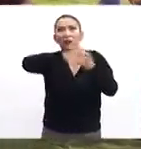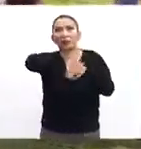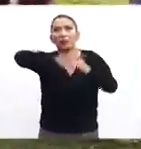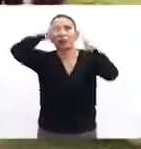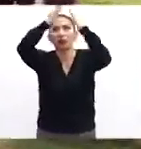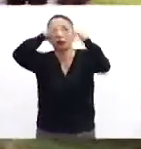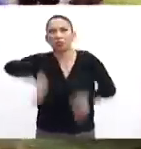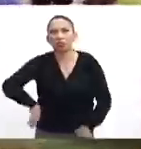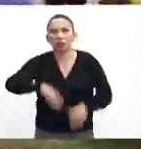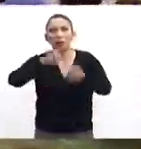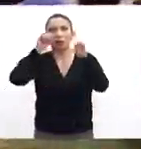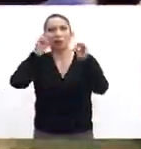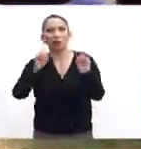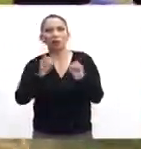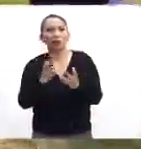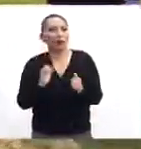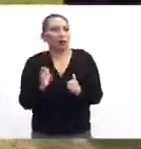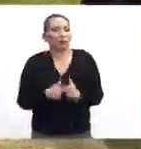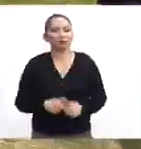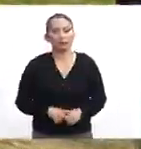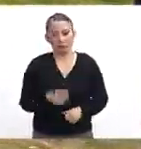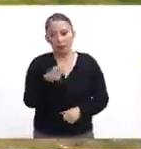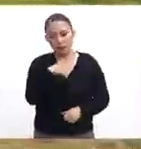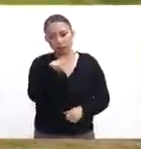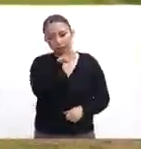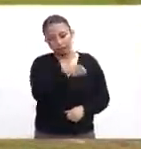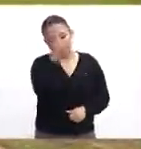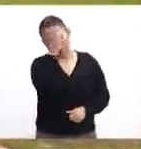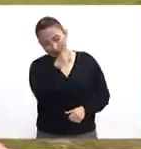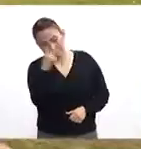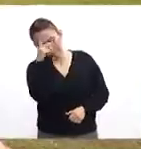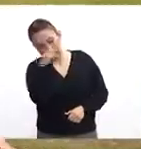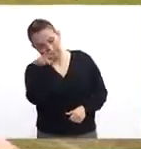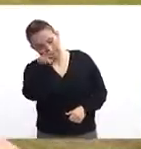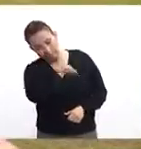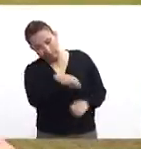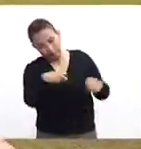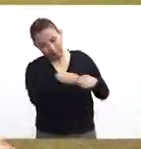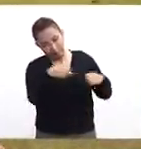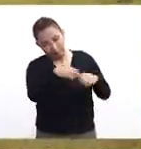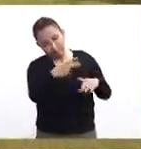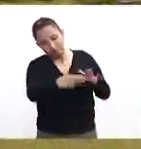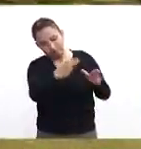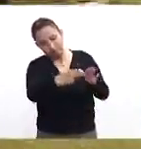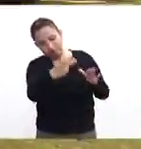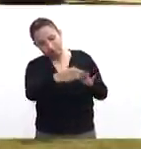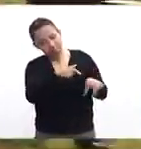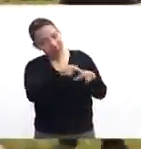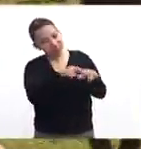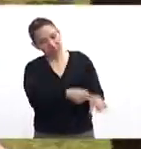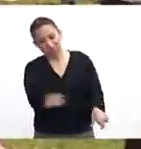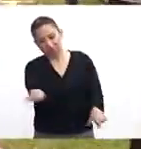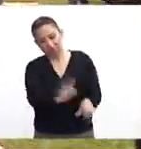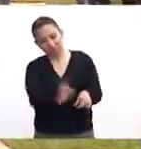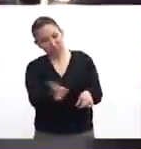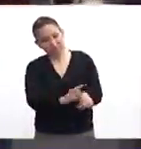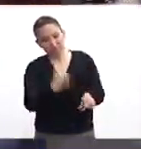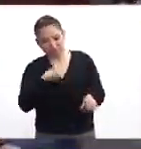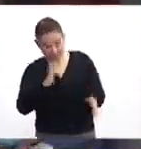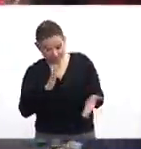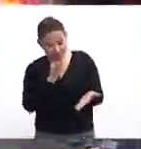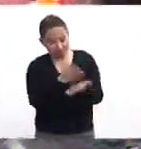ser derrumbado o se puede caer. Entonces toda esta sintomatología de estrés está presente a lo largo del día y nosotros